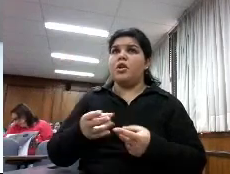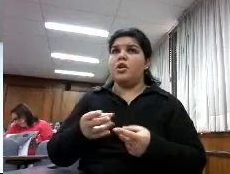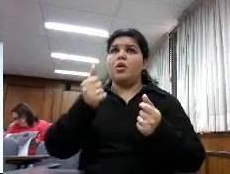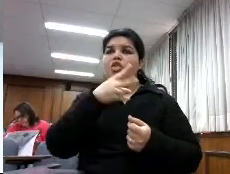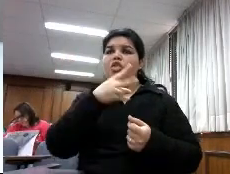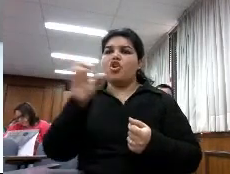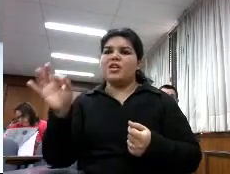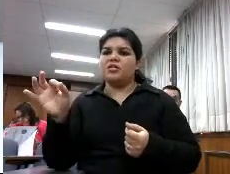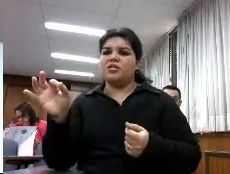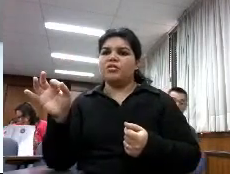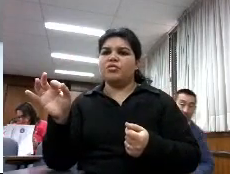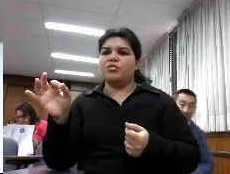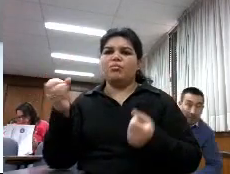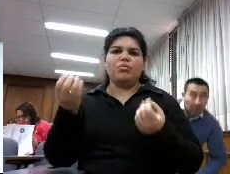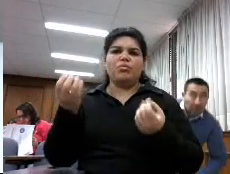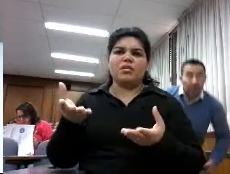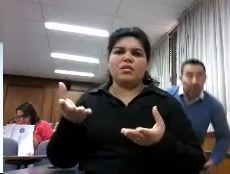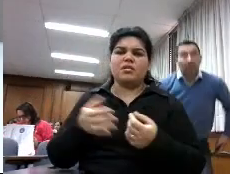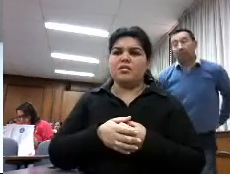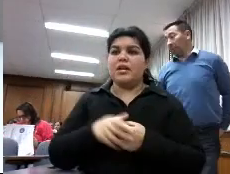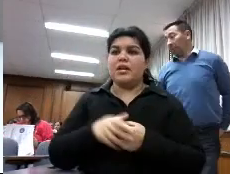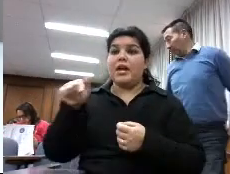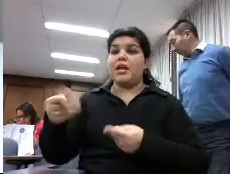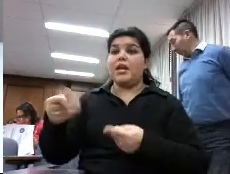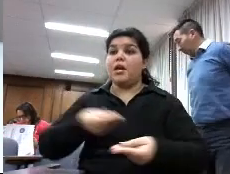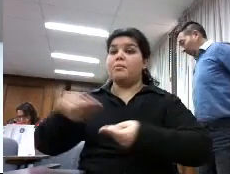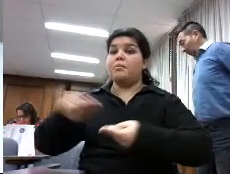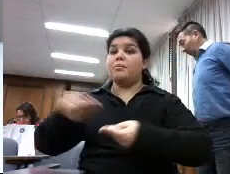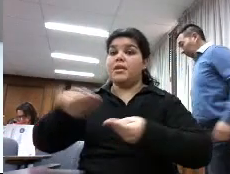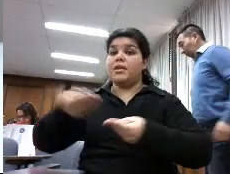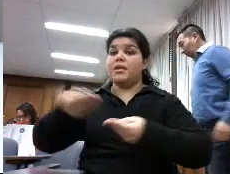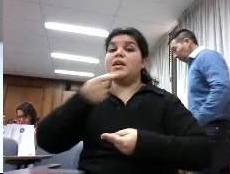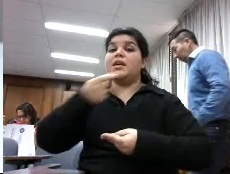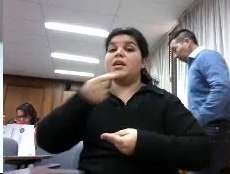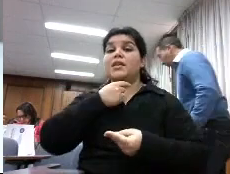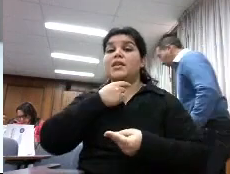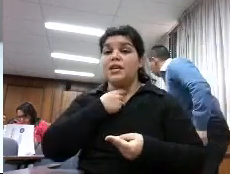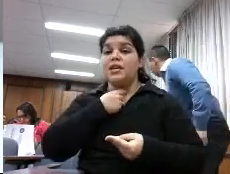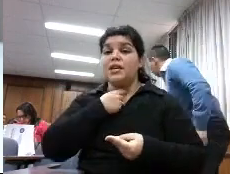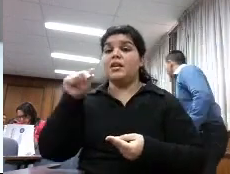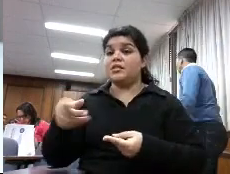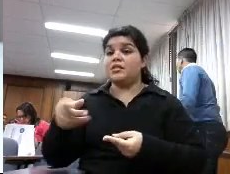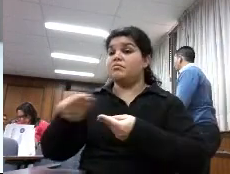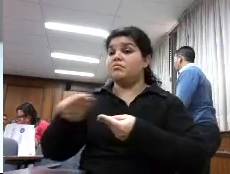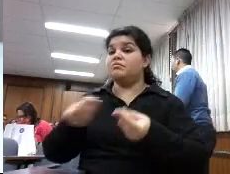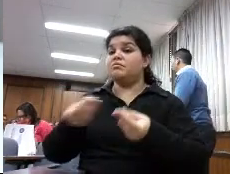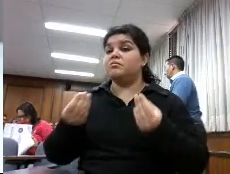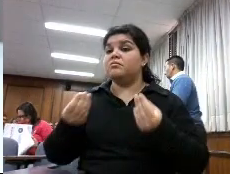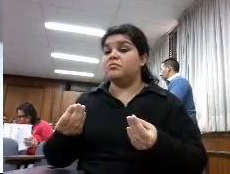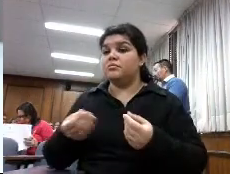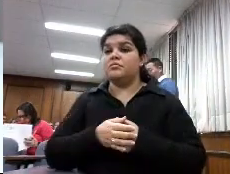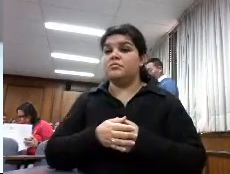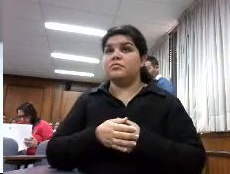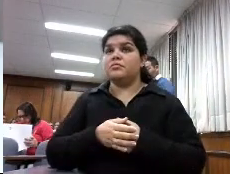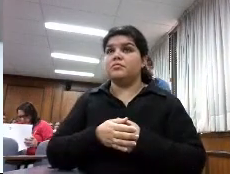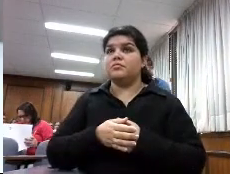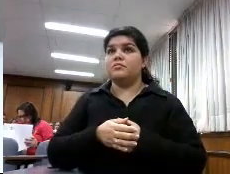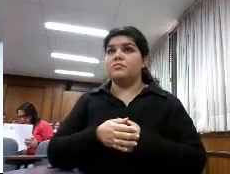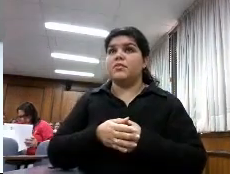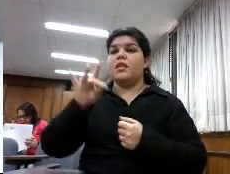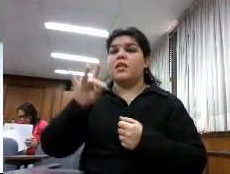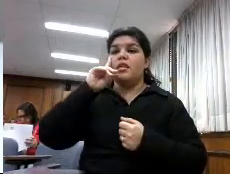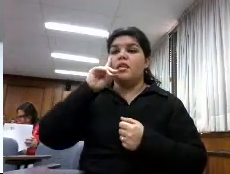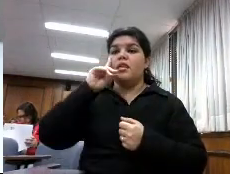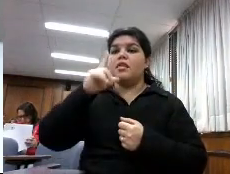qué? porque es una empresa que lo que está pretendiendo con ese dispositivo ¿qué es? el dispositivo para ellos ¿qué es? o pierde